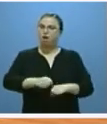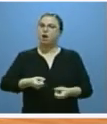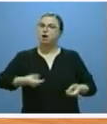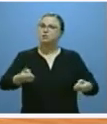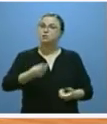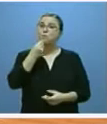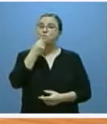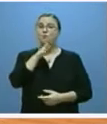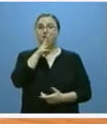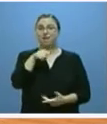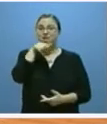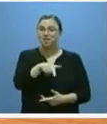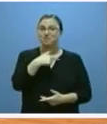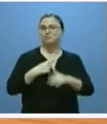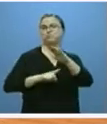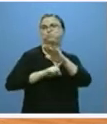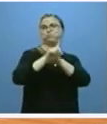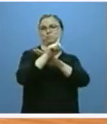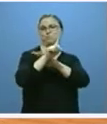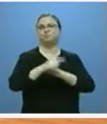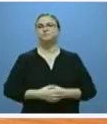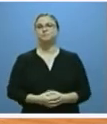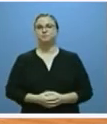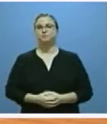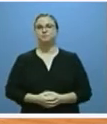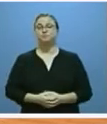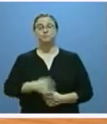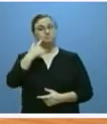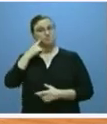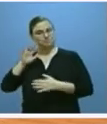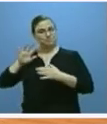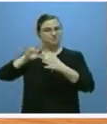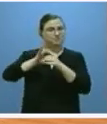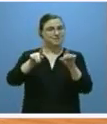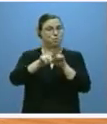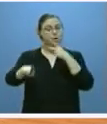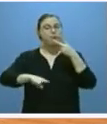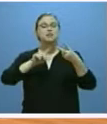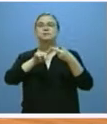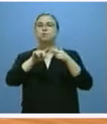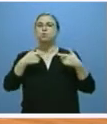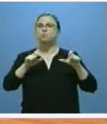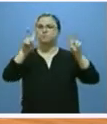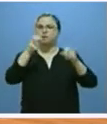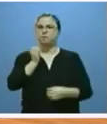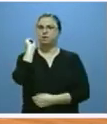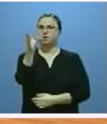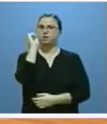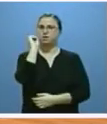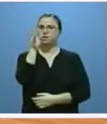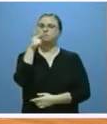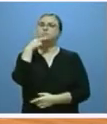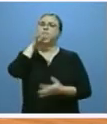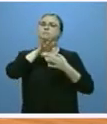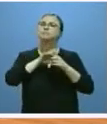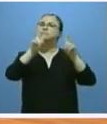claves de la actual recuperación. Enlazo así con el segundo apartado de esta intervención que va a